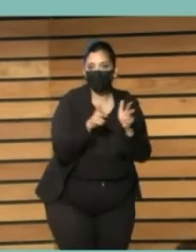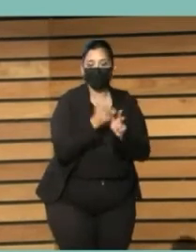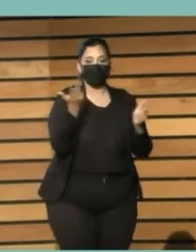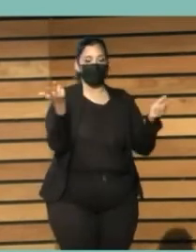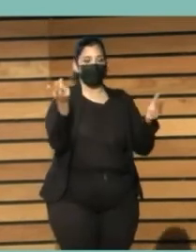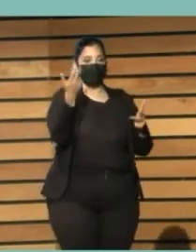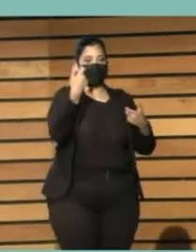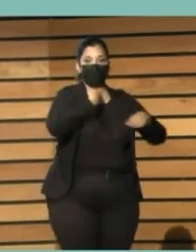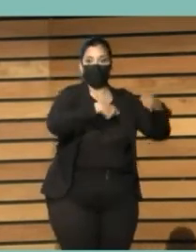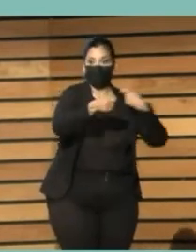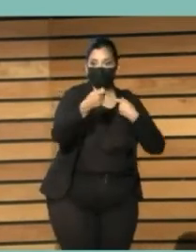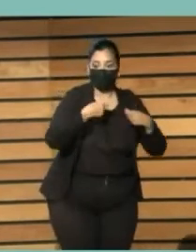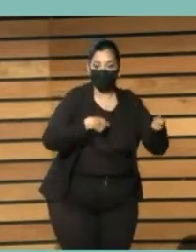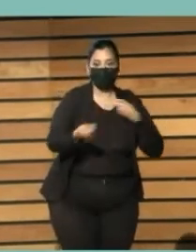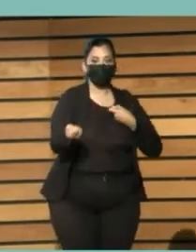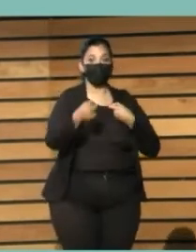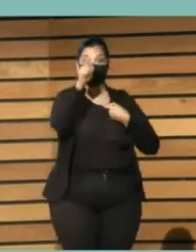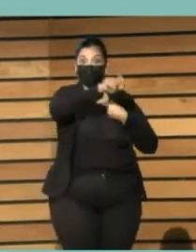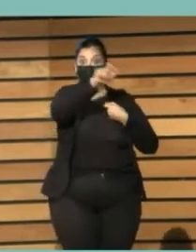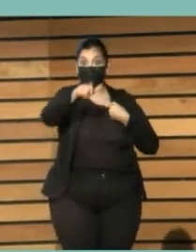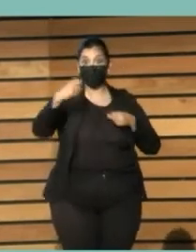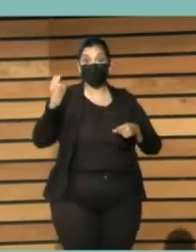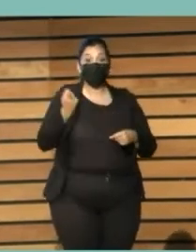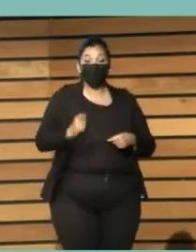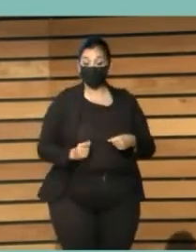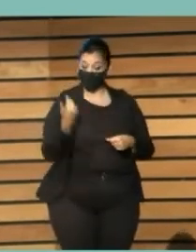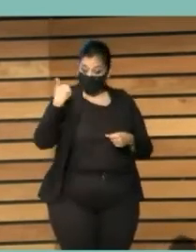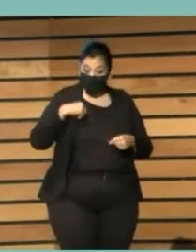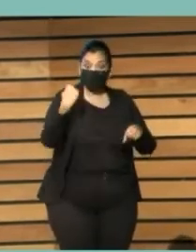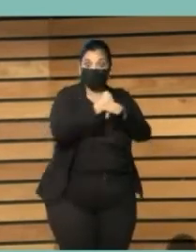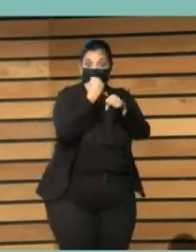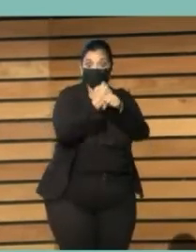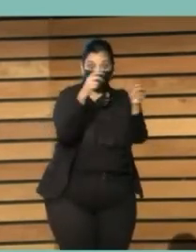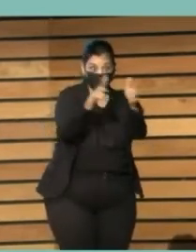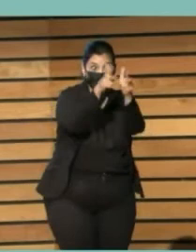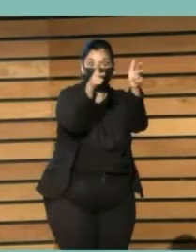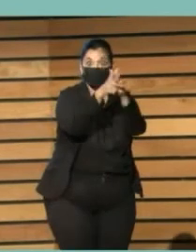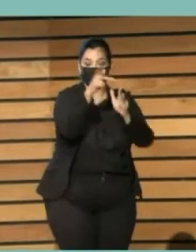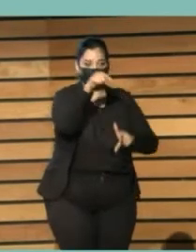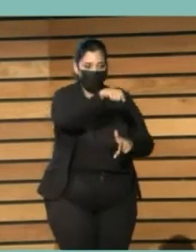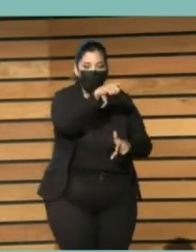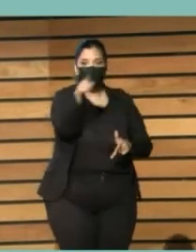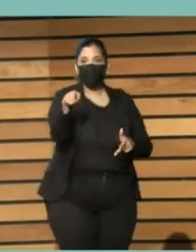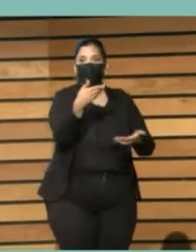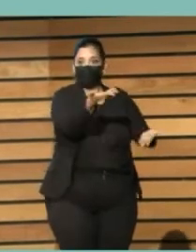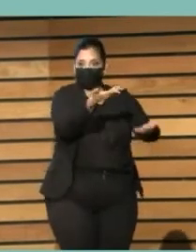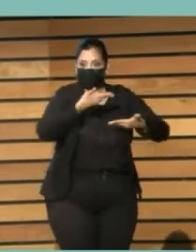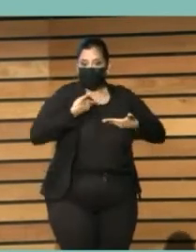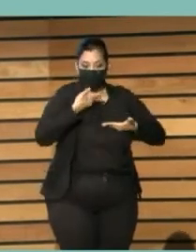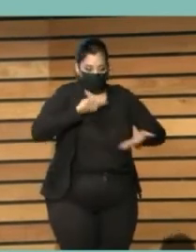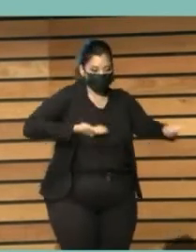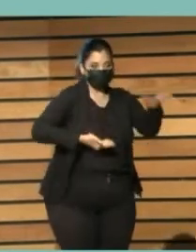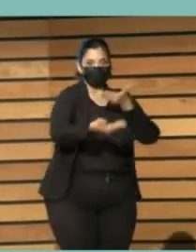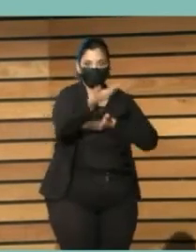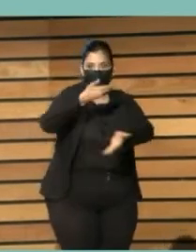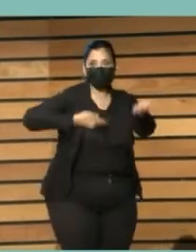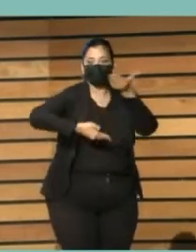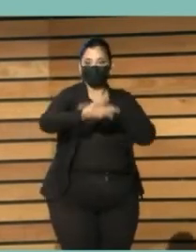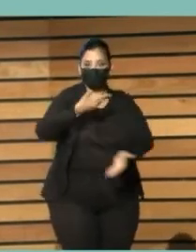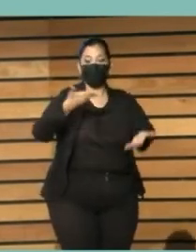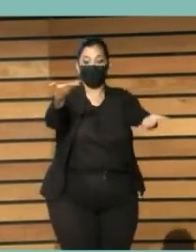comercios. Entonces, ha sido y está siendo, porque ahora mismo estamos en la convocatoria de colaboradores.